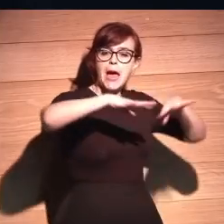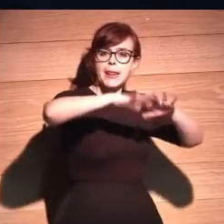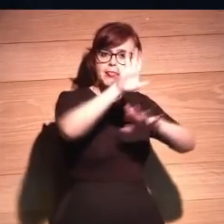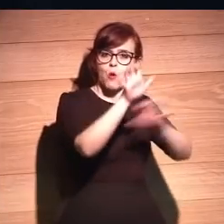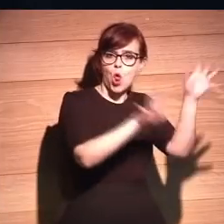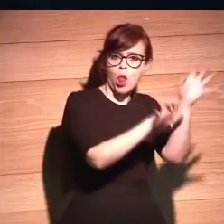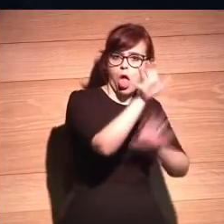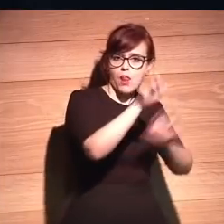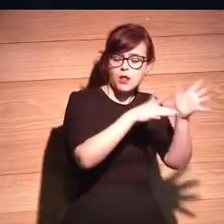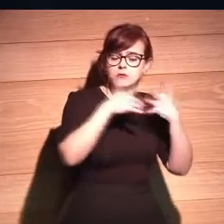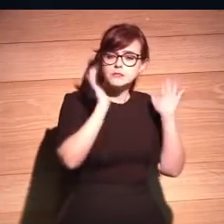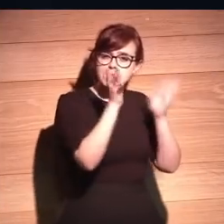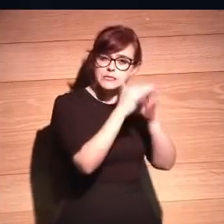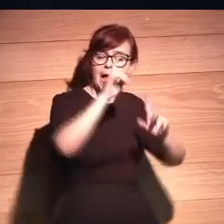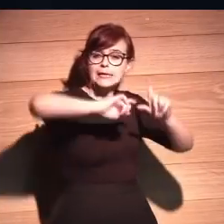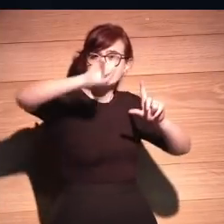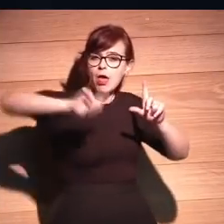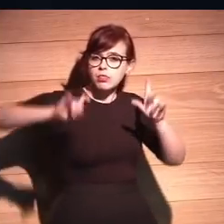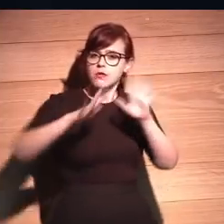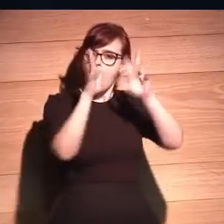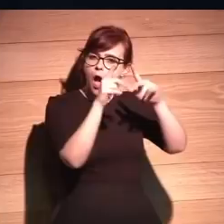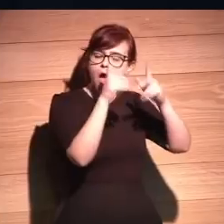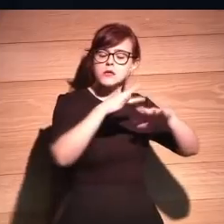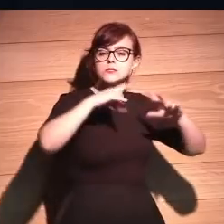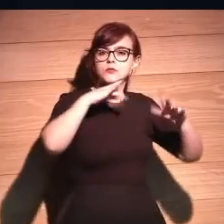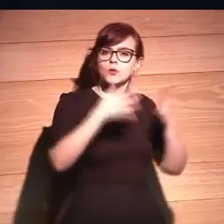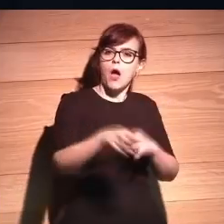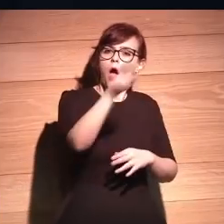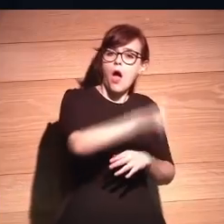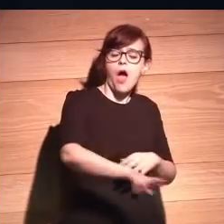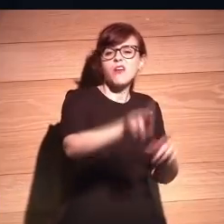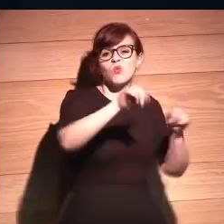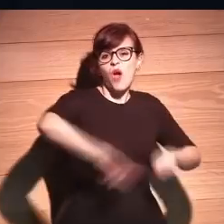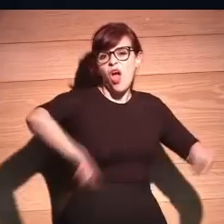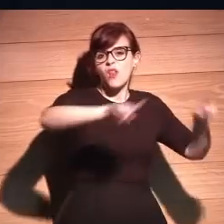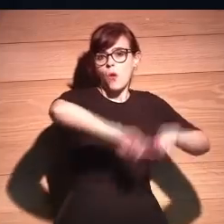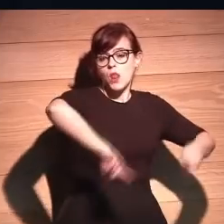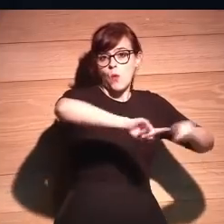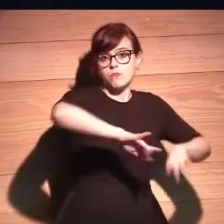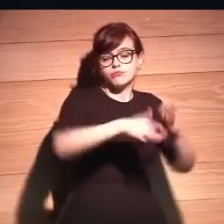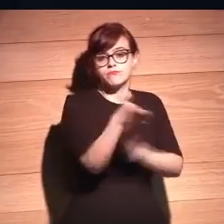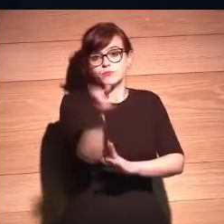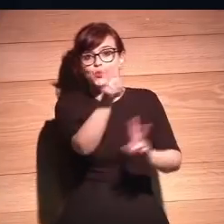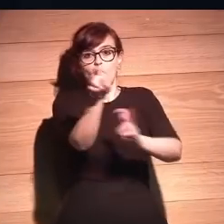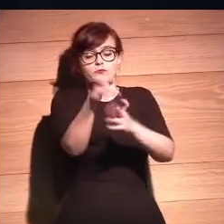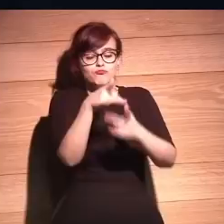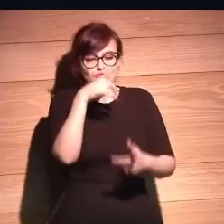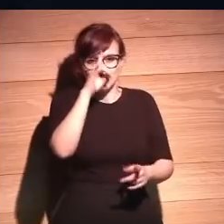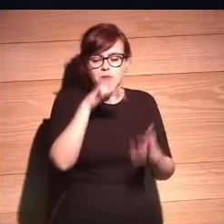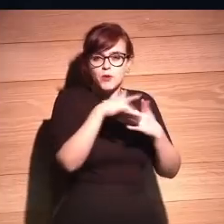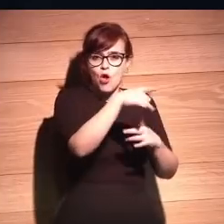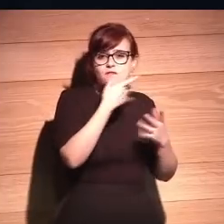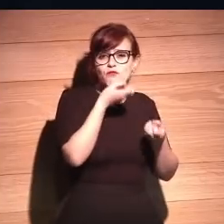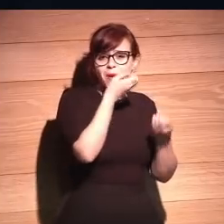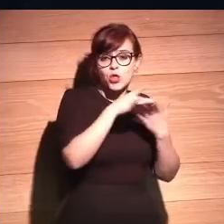neuronal con una estadística sobreabundante, redundante y que seguramente tiene más información